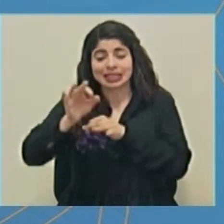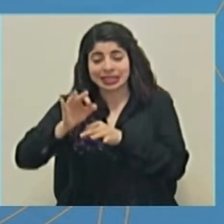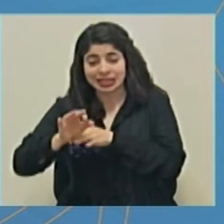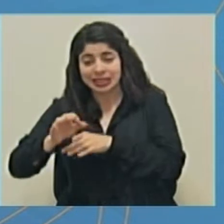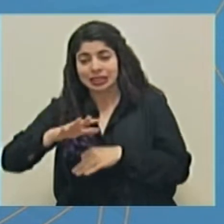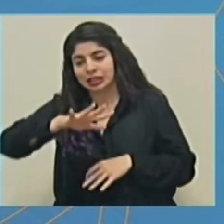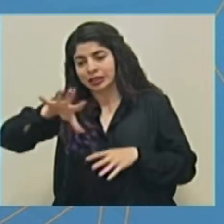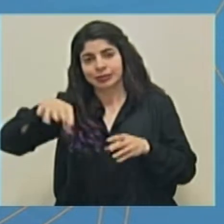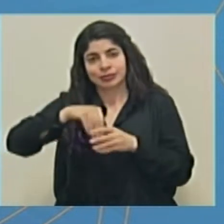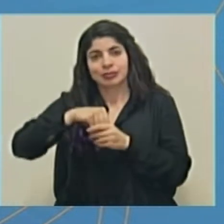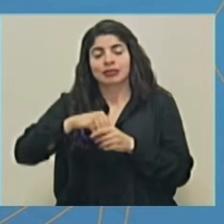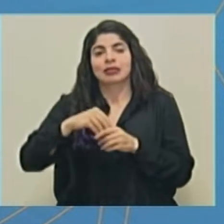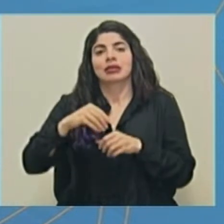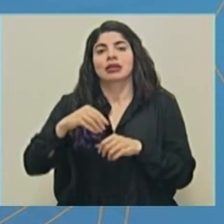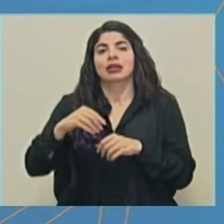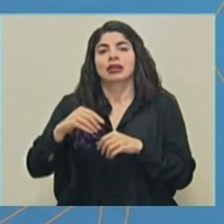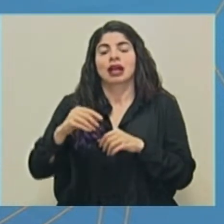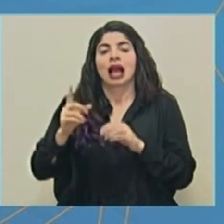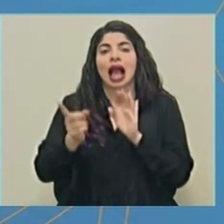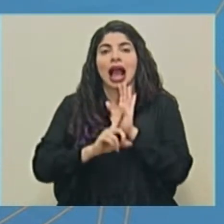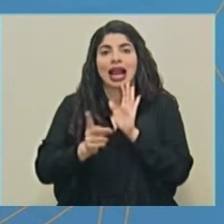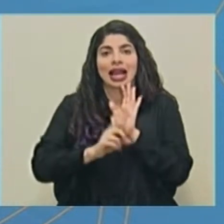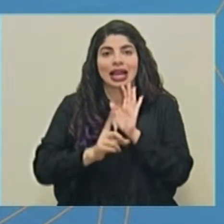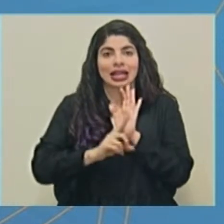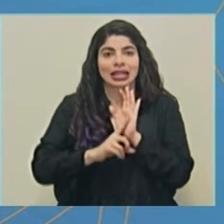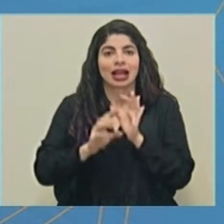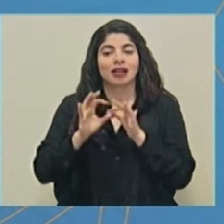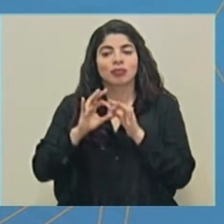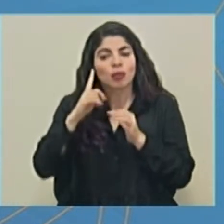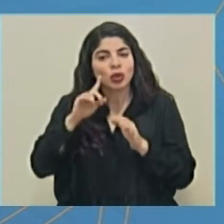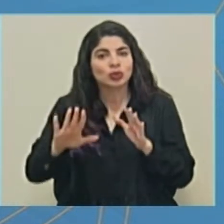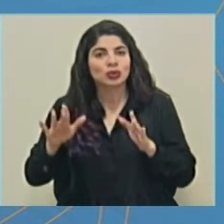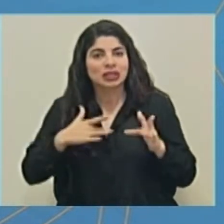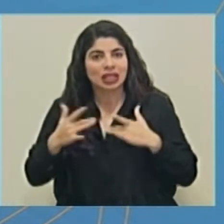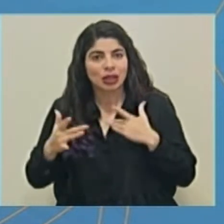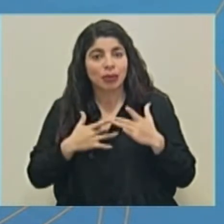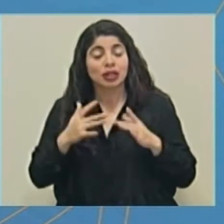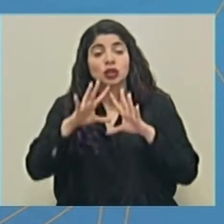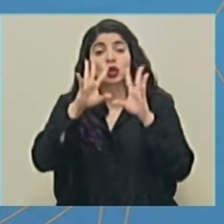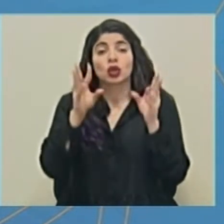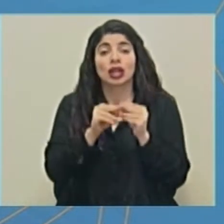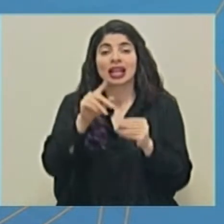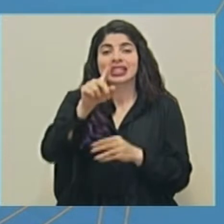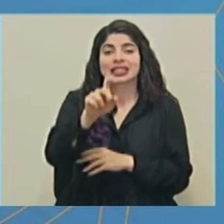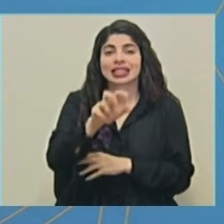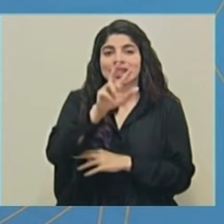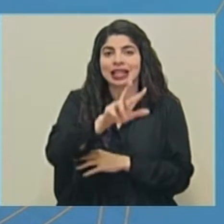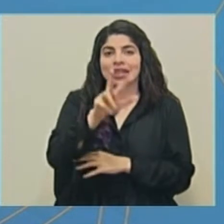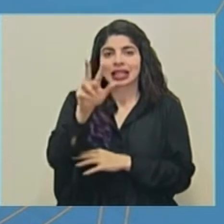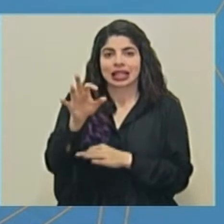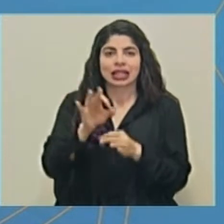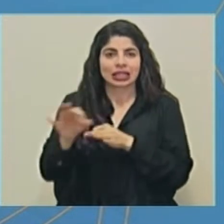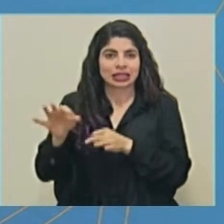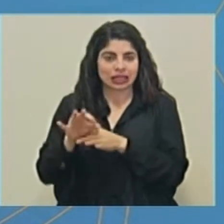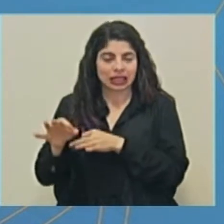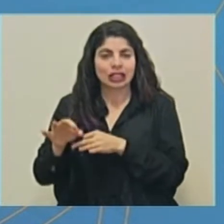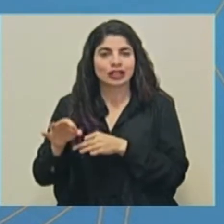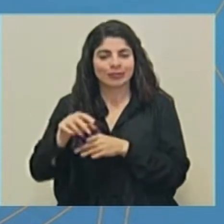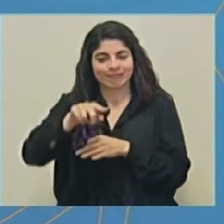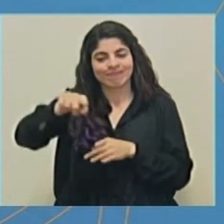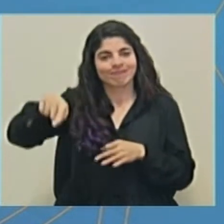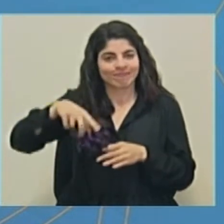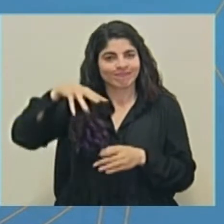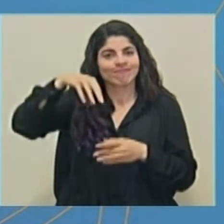alerta temprana, con distritos con alerta sindrómica y un total de 133 distritos que